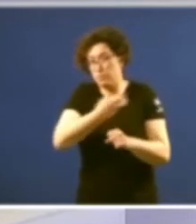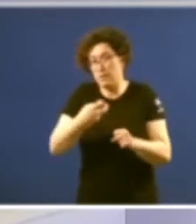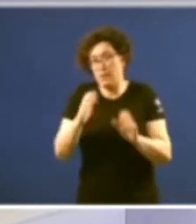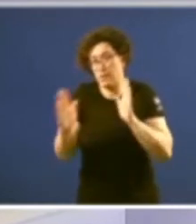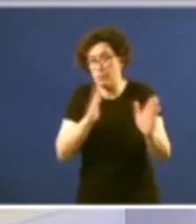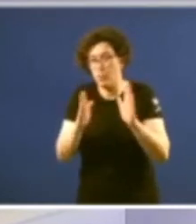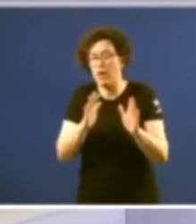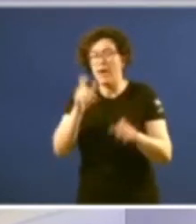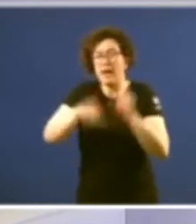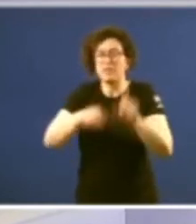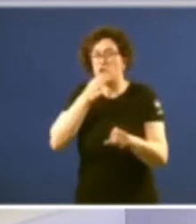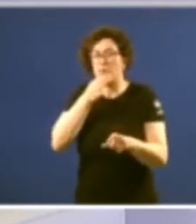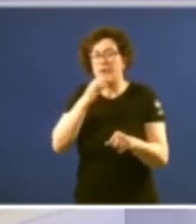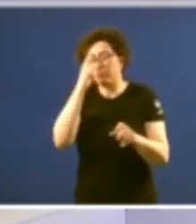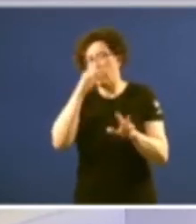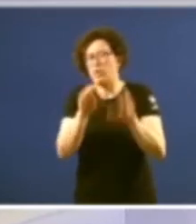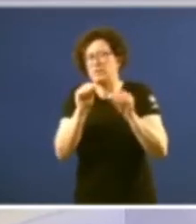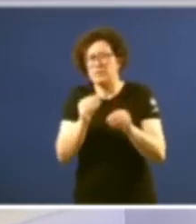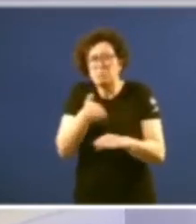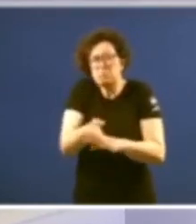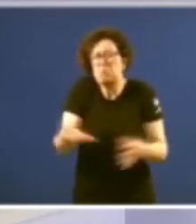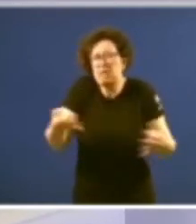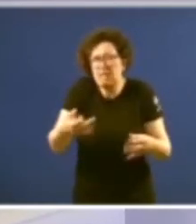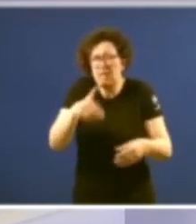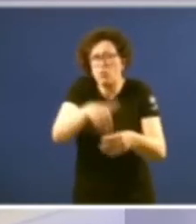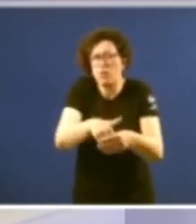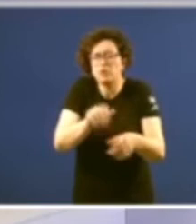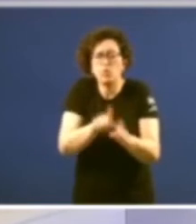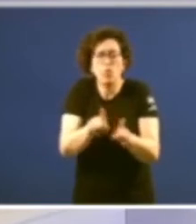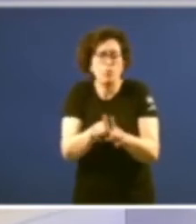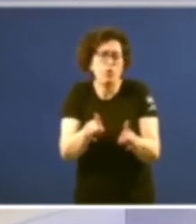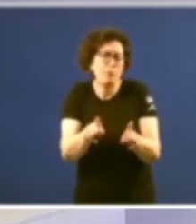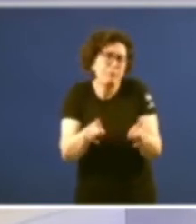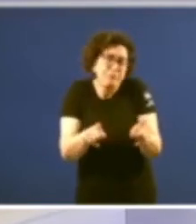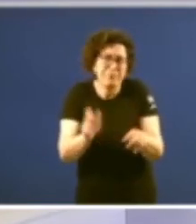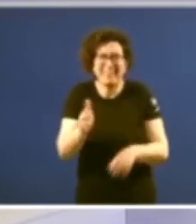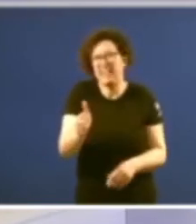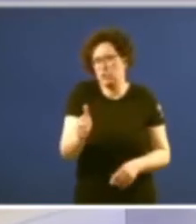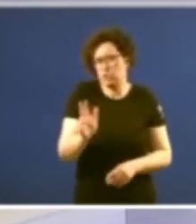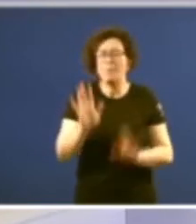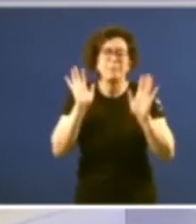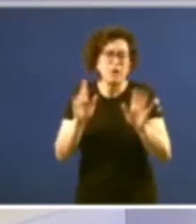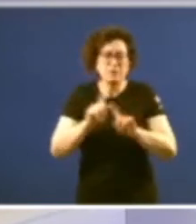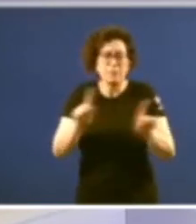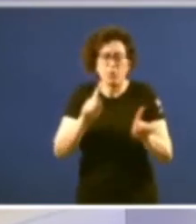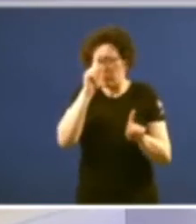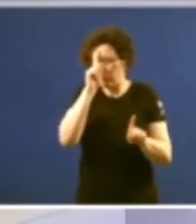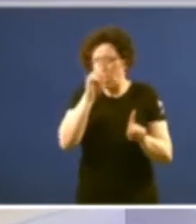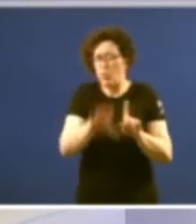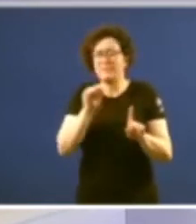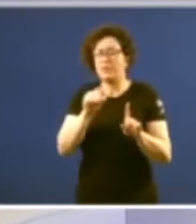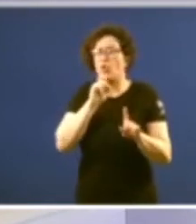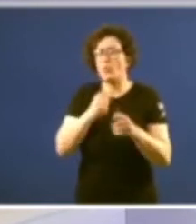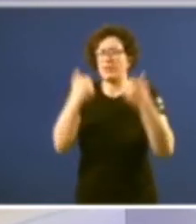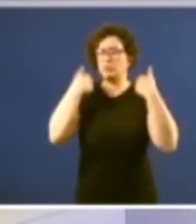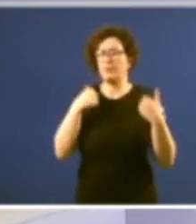xente todavía non entendía o feito de acudir ás urnas como un como un dereito pero tamén como un exercicio de responsabilidade